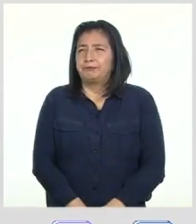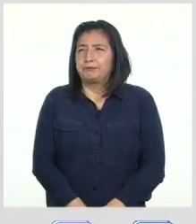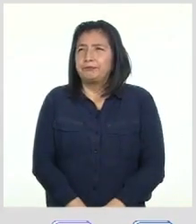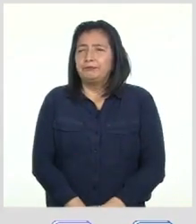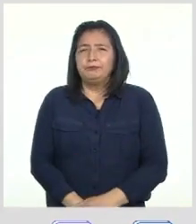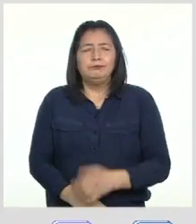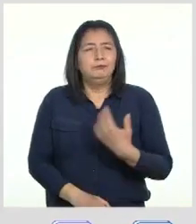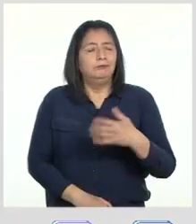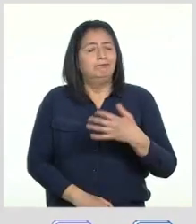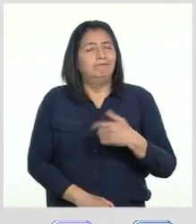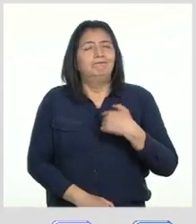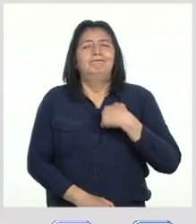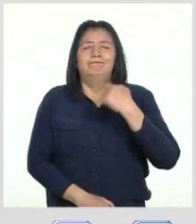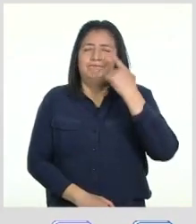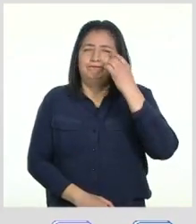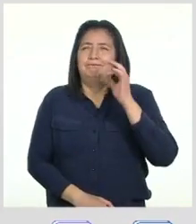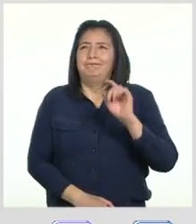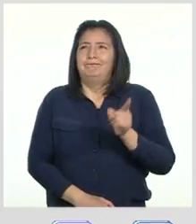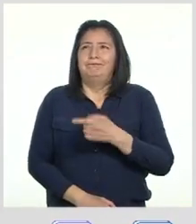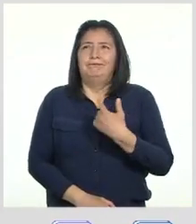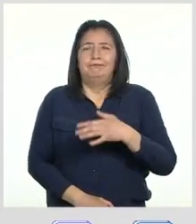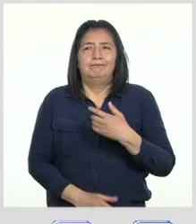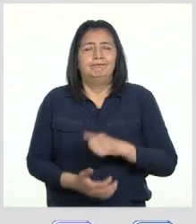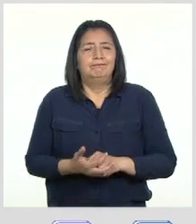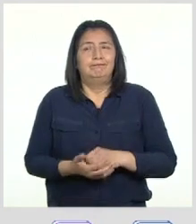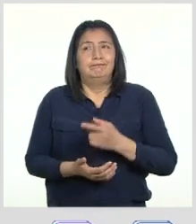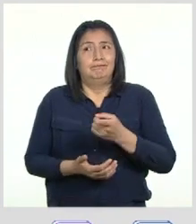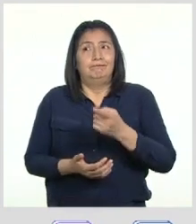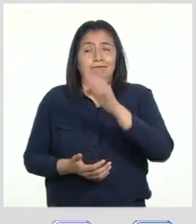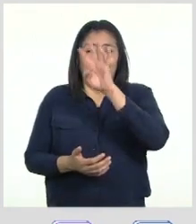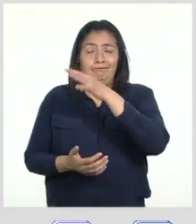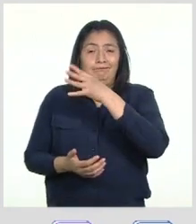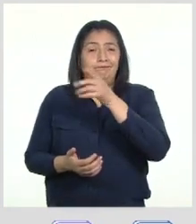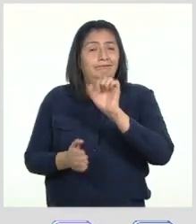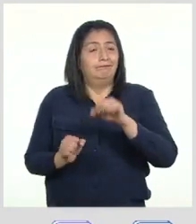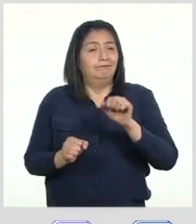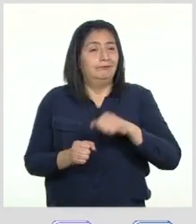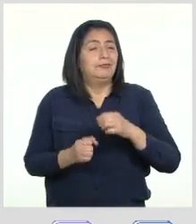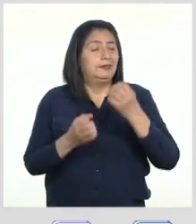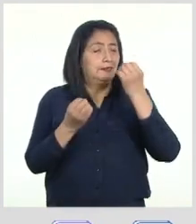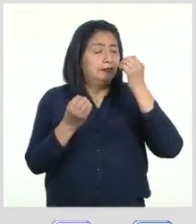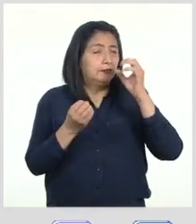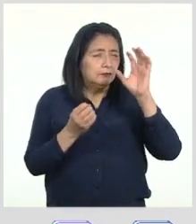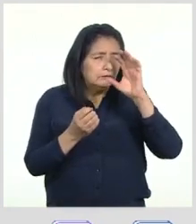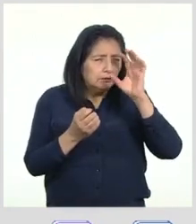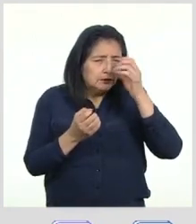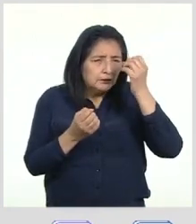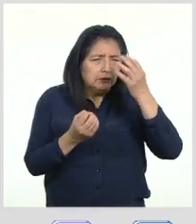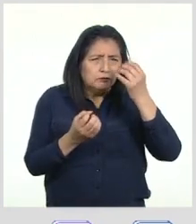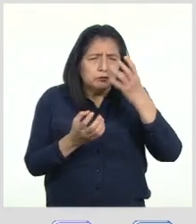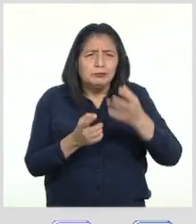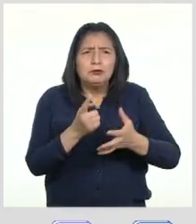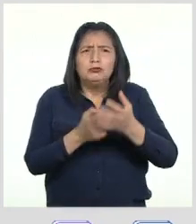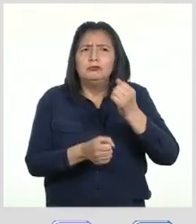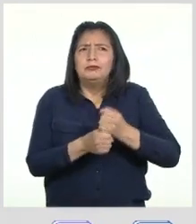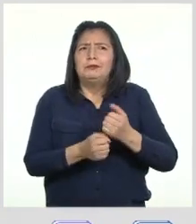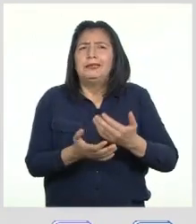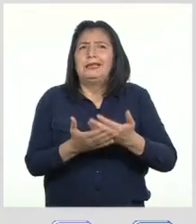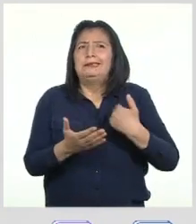Cada vez me convenzo más de la utilidad de esta tabla Y de siempre consultar fuentes confiables antes de emitir una postura